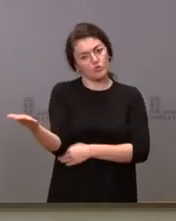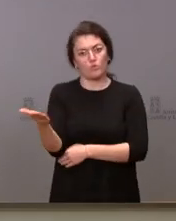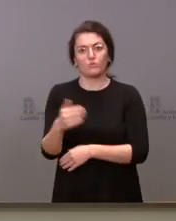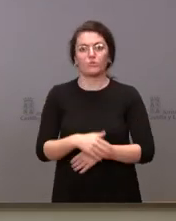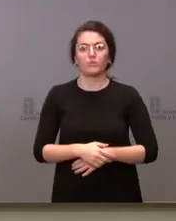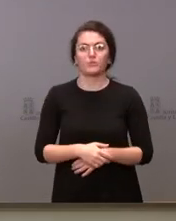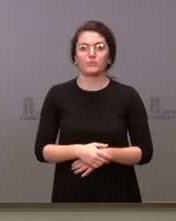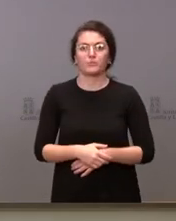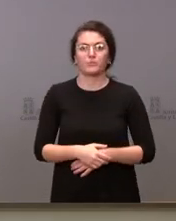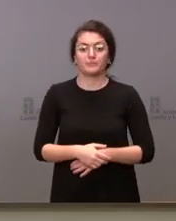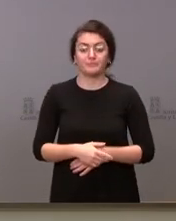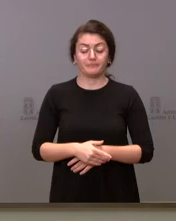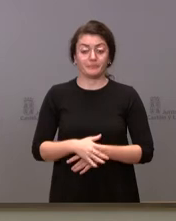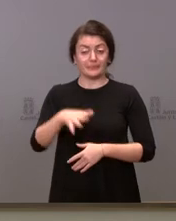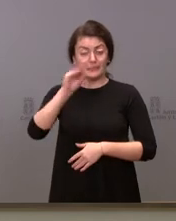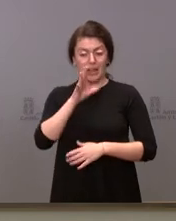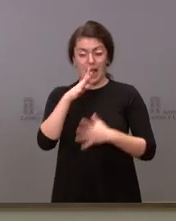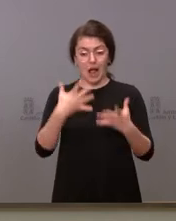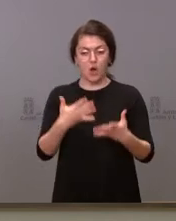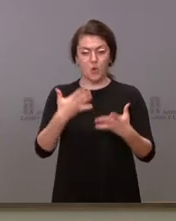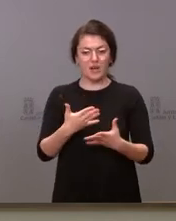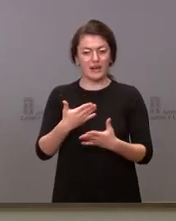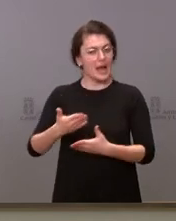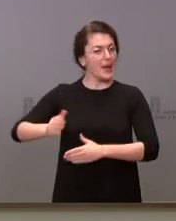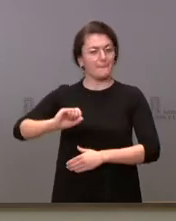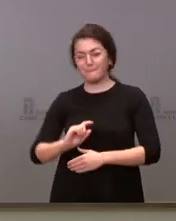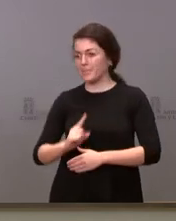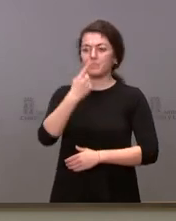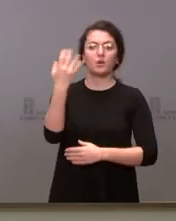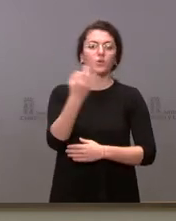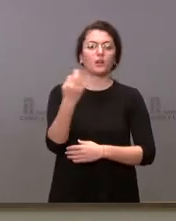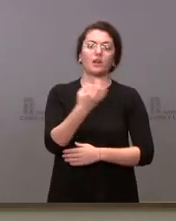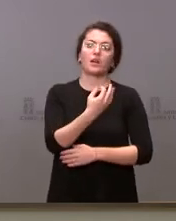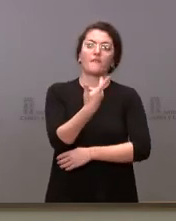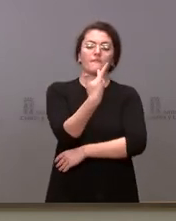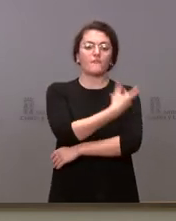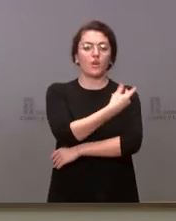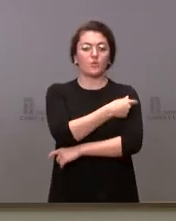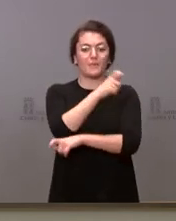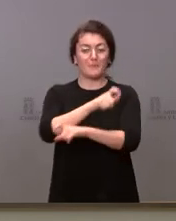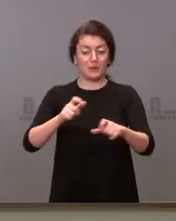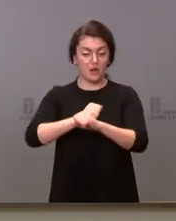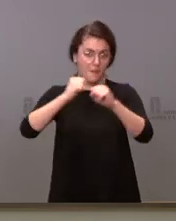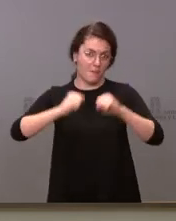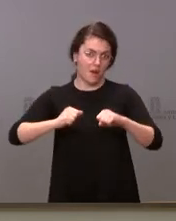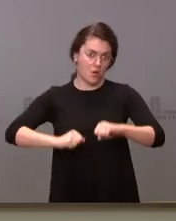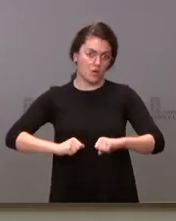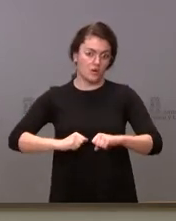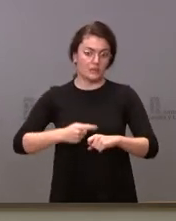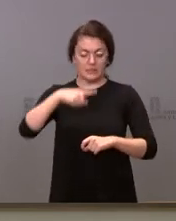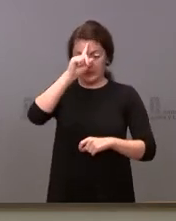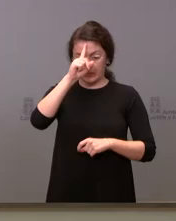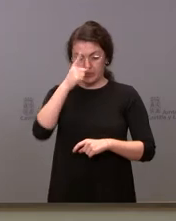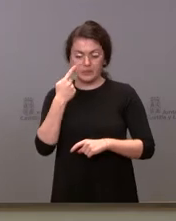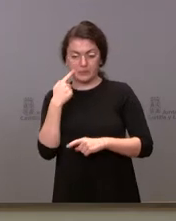la prioridad es vacunar a las personas mayores. Y no sé, en esta dicotomía de entre vacunar a